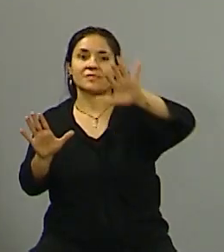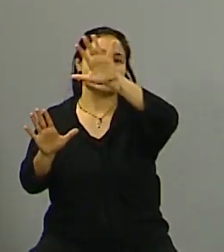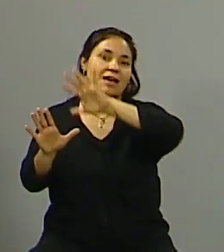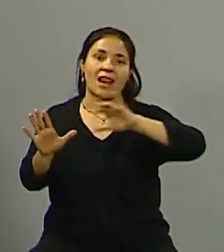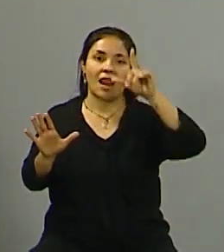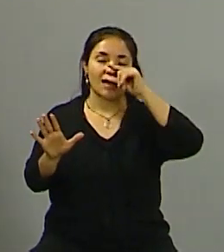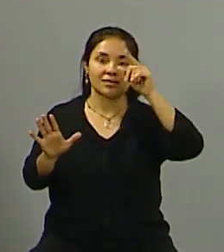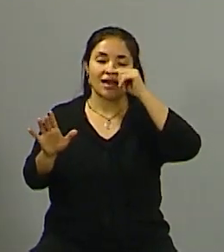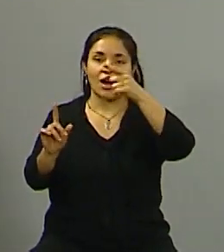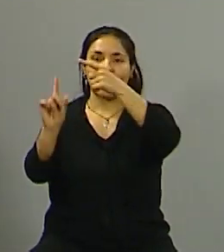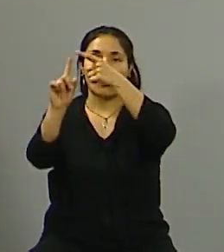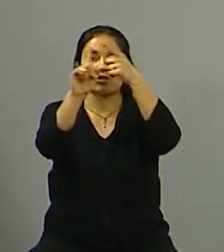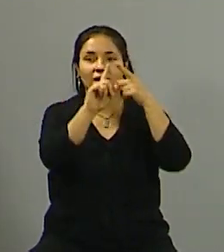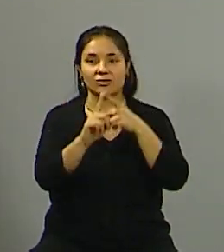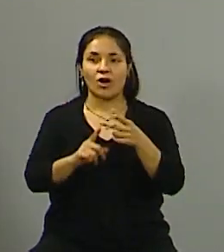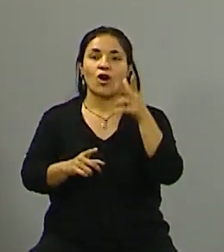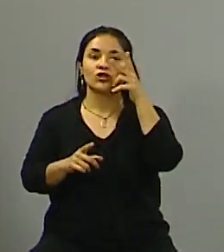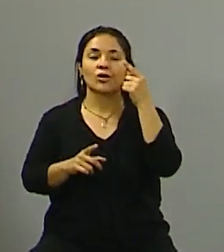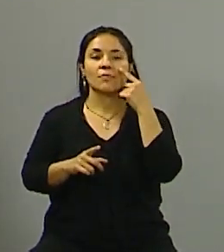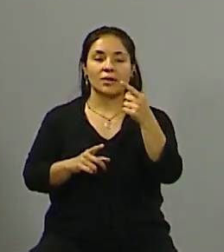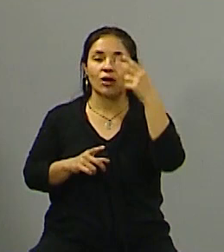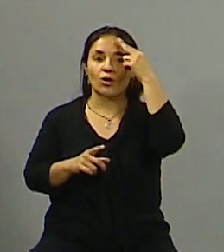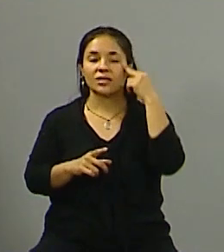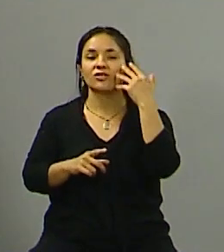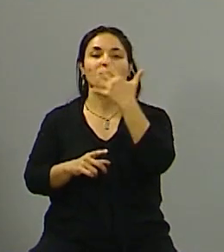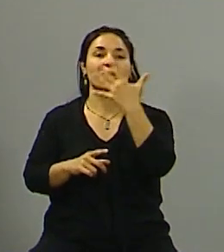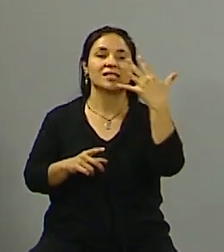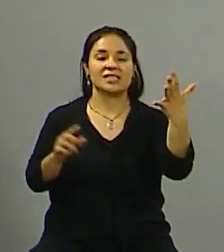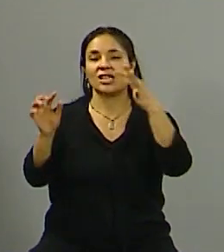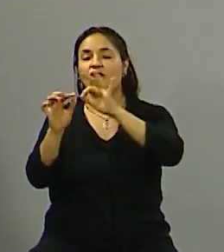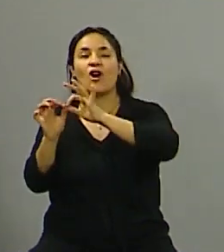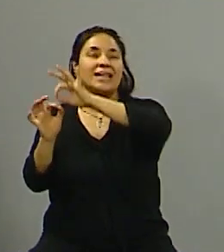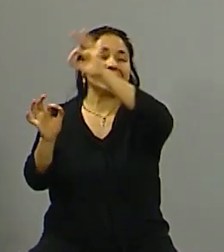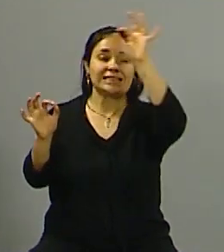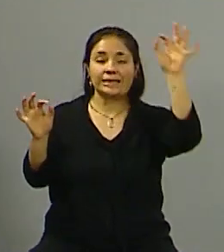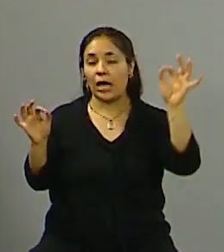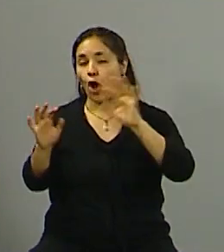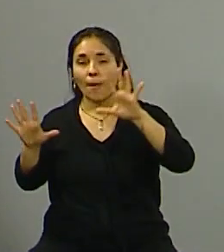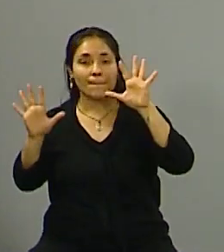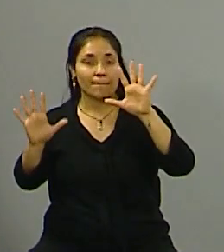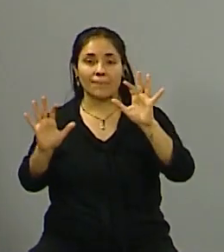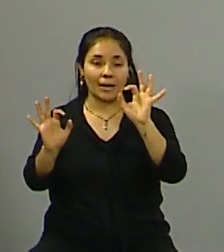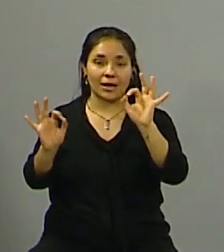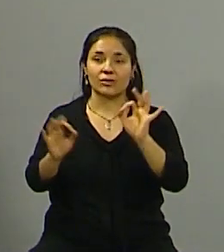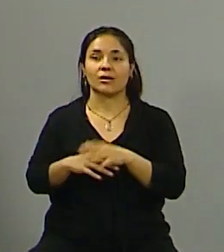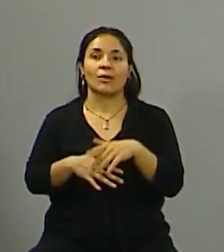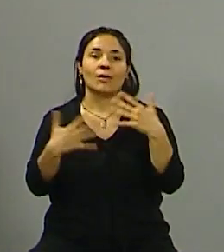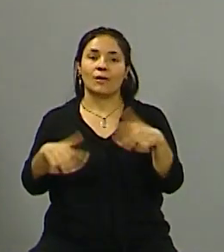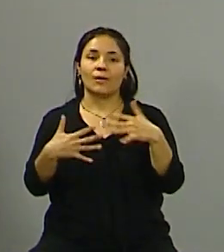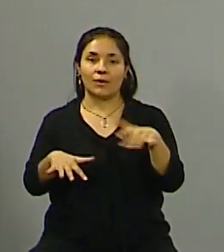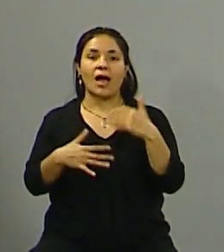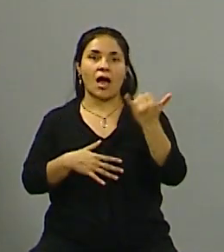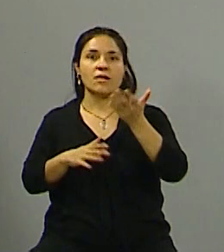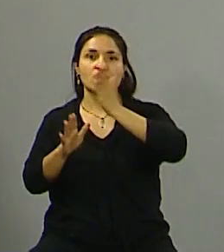de las Heras, ¿no? 8.955 kilómetros cuadrados. Y se llega, digo, porque es una campaña muy intensa. No, muchas zonas